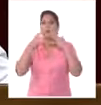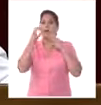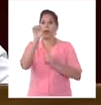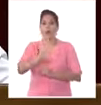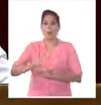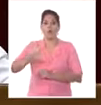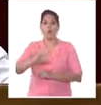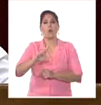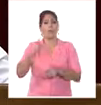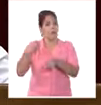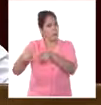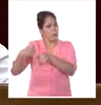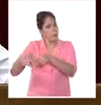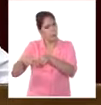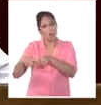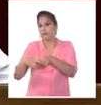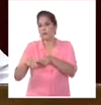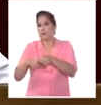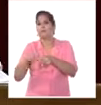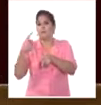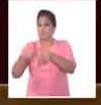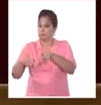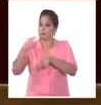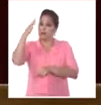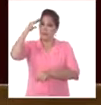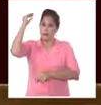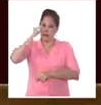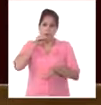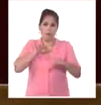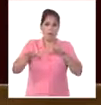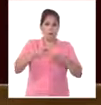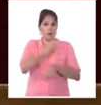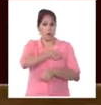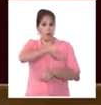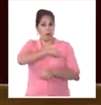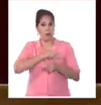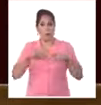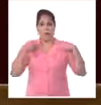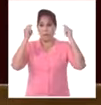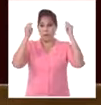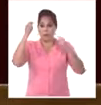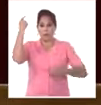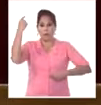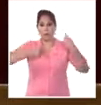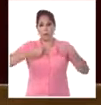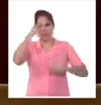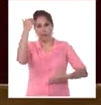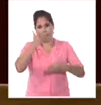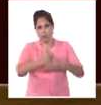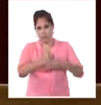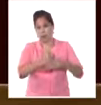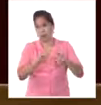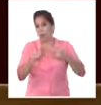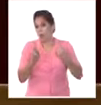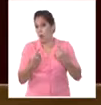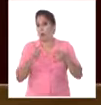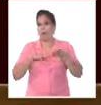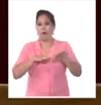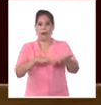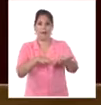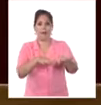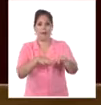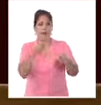y otras regiones. Reconocemos las acciones públicas de protesta contra el bloqueo a través de caravanas